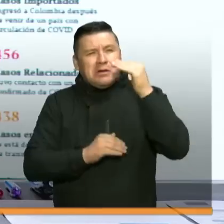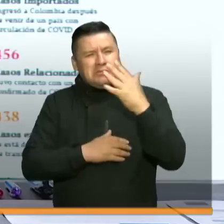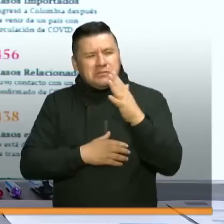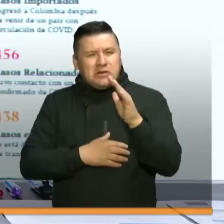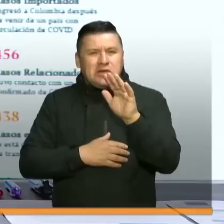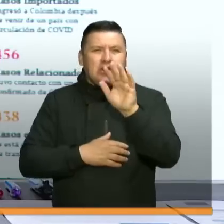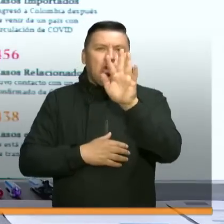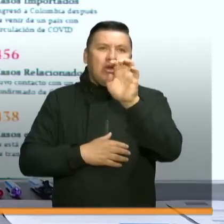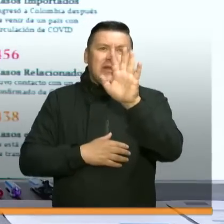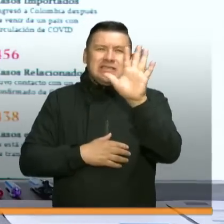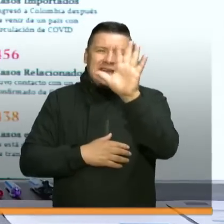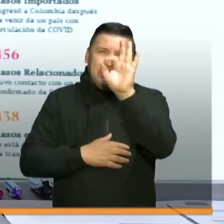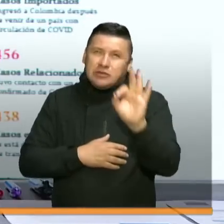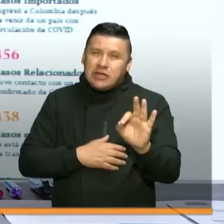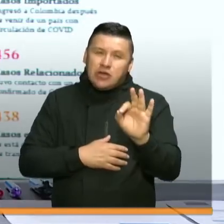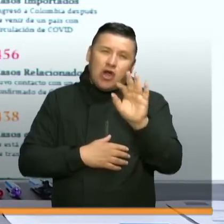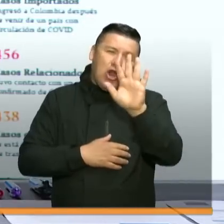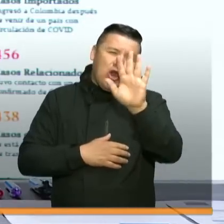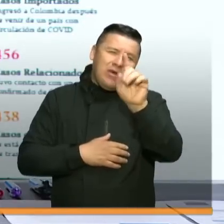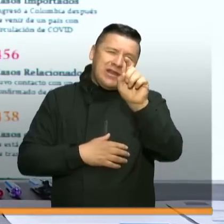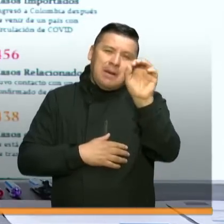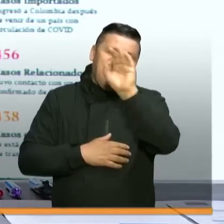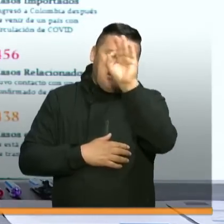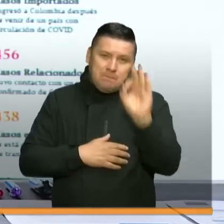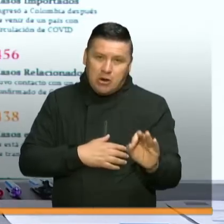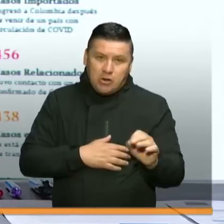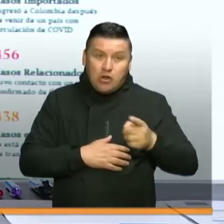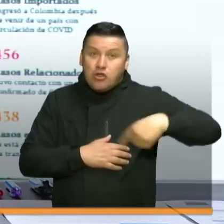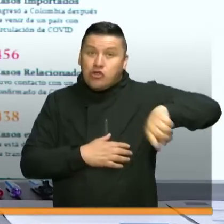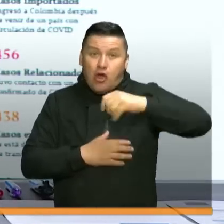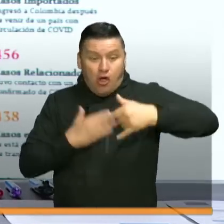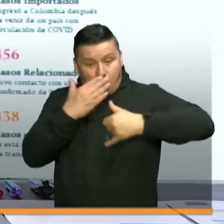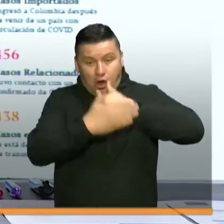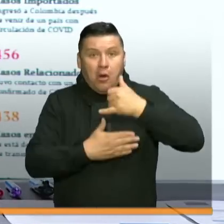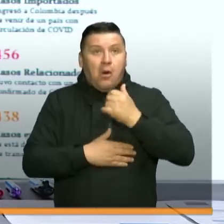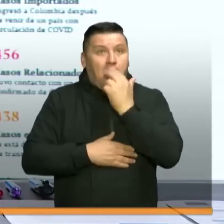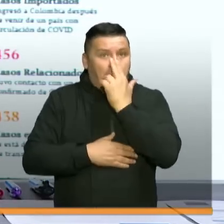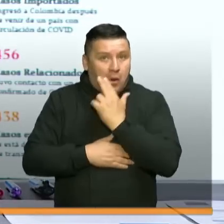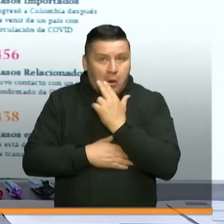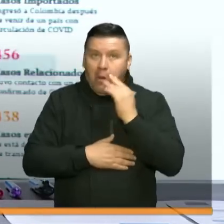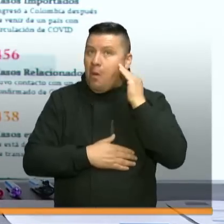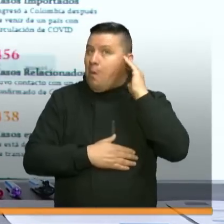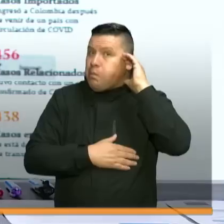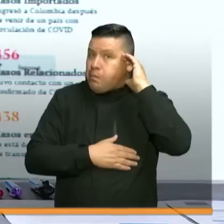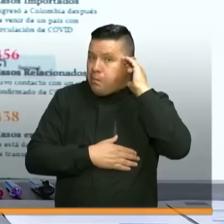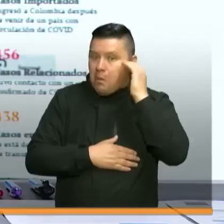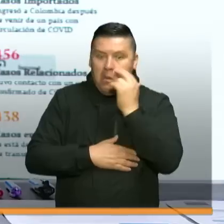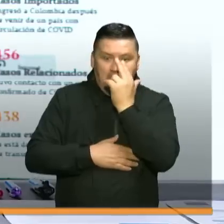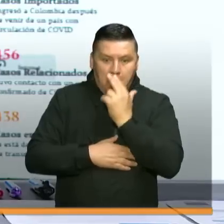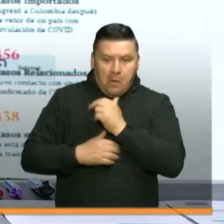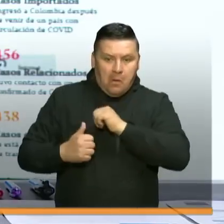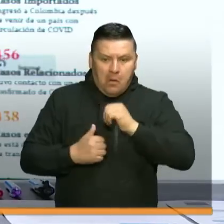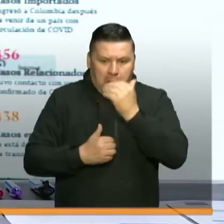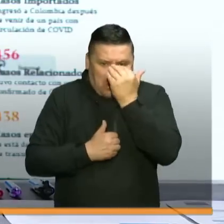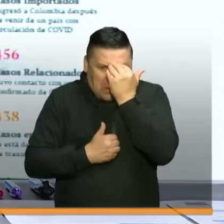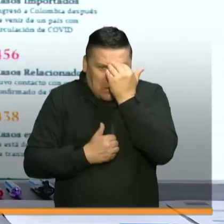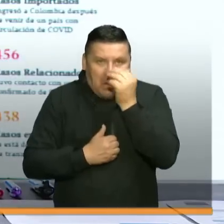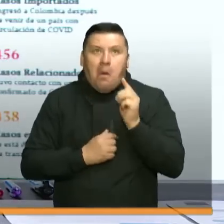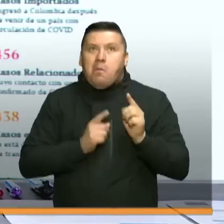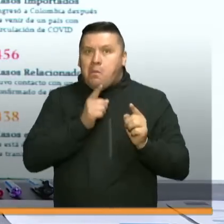95, 96% de la población ha venido haciendo un cumplimiento efectivo con una gran conciencia.